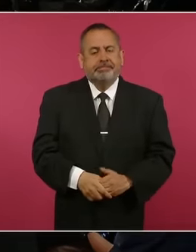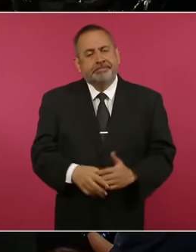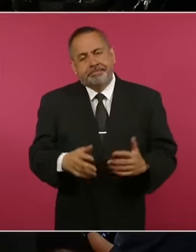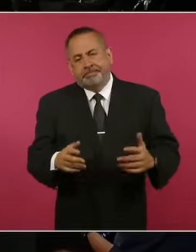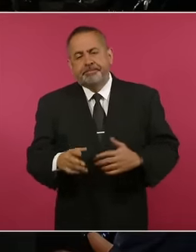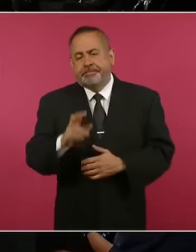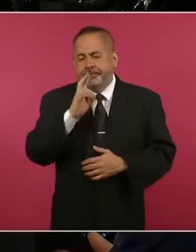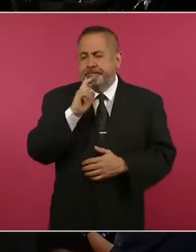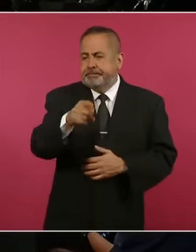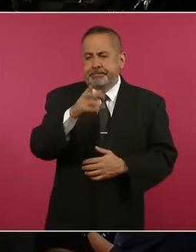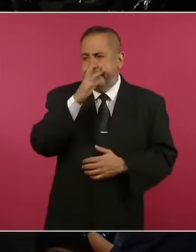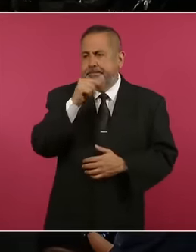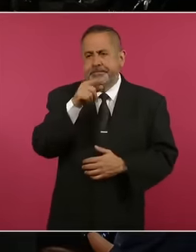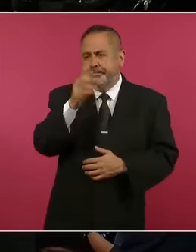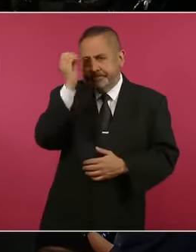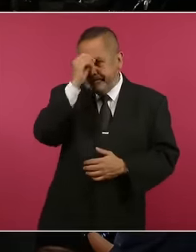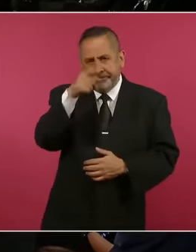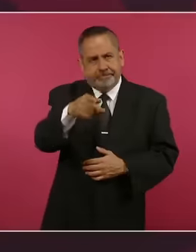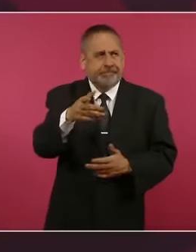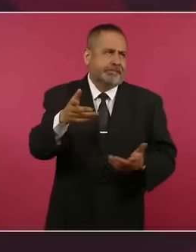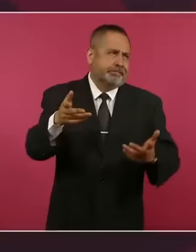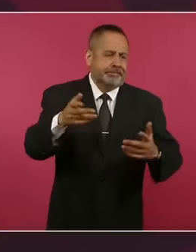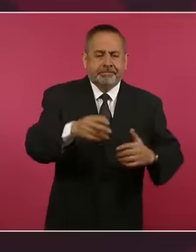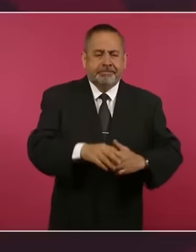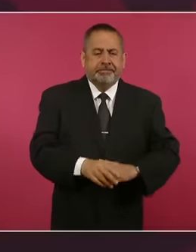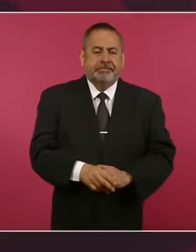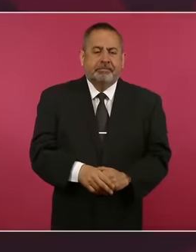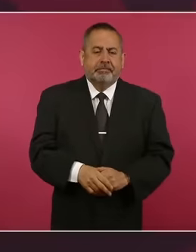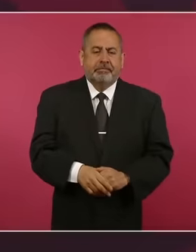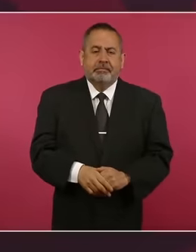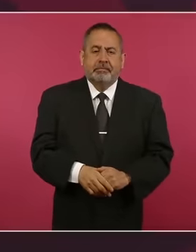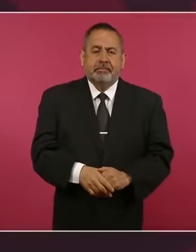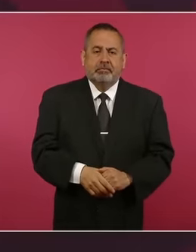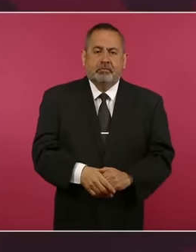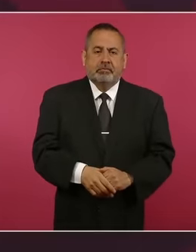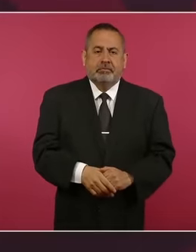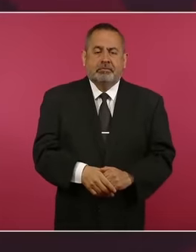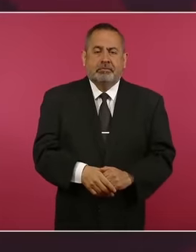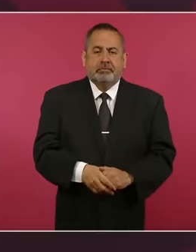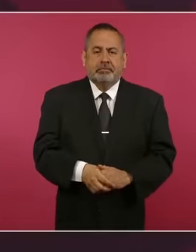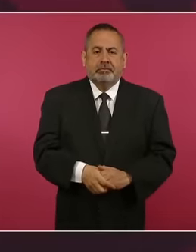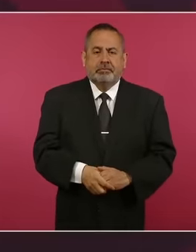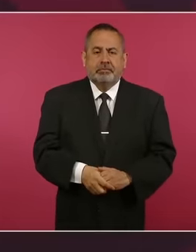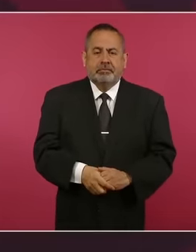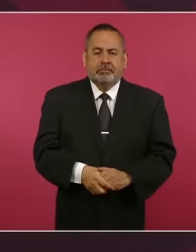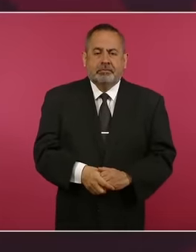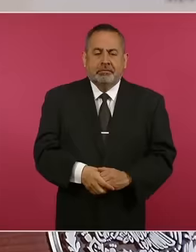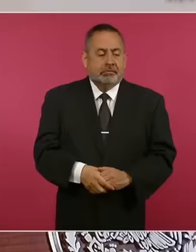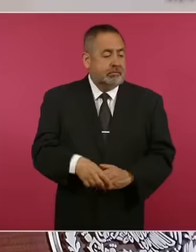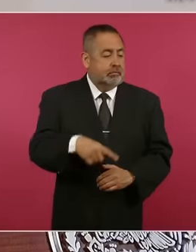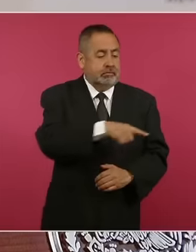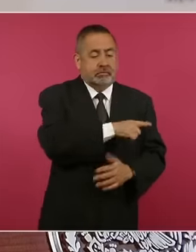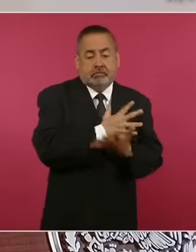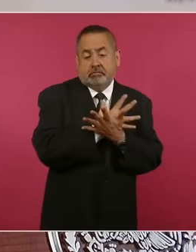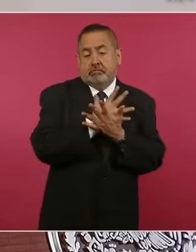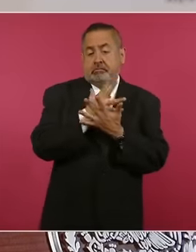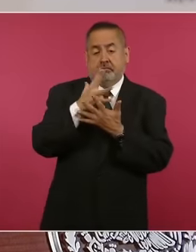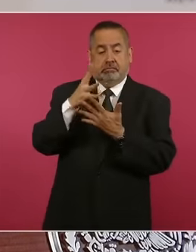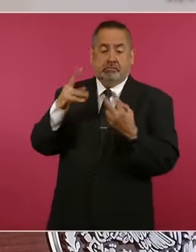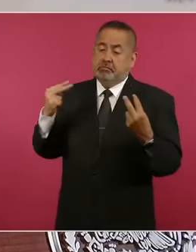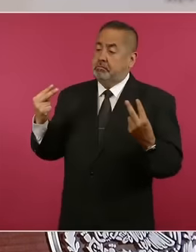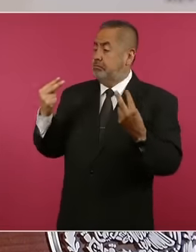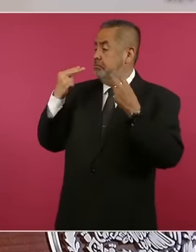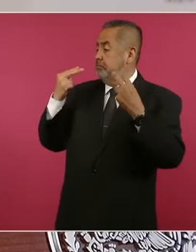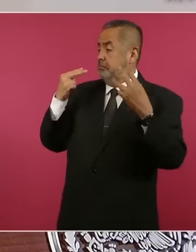mucho protagonismo, vamos a decir,